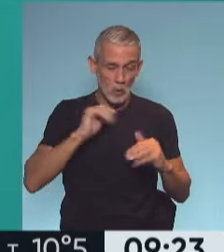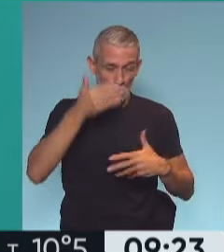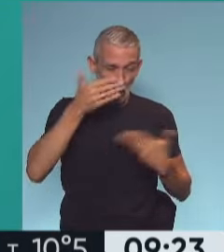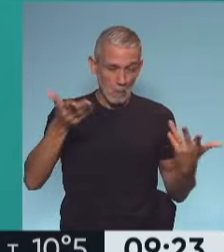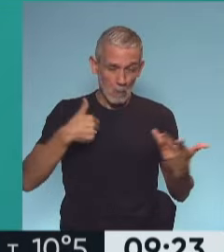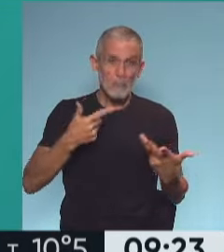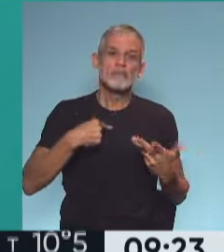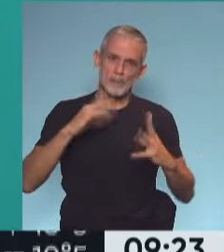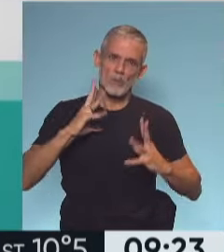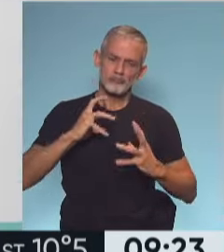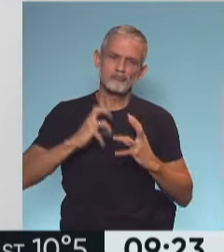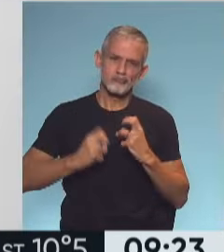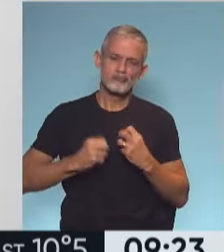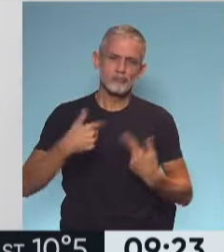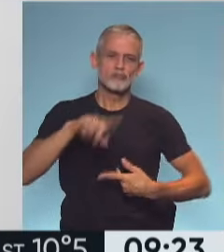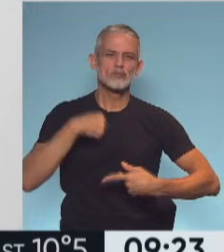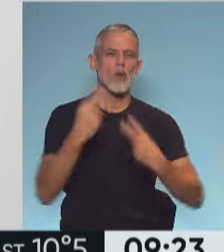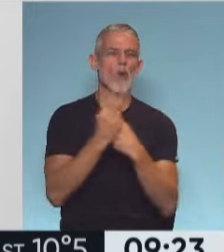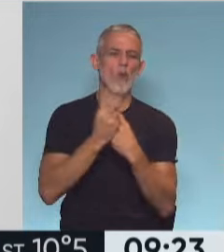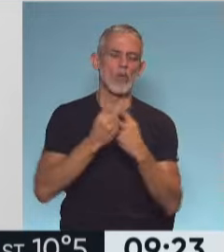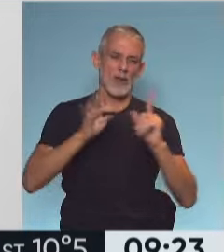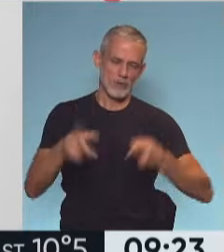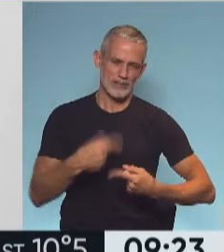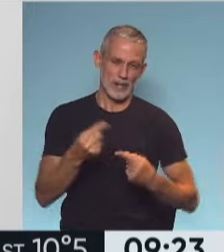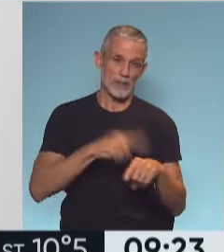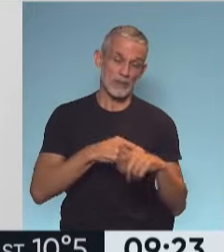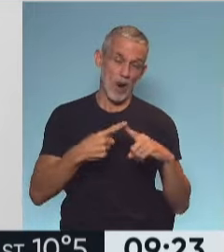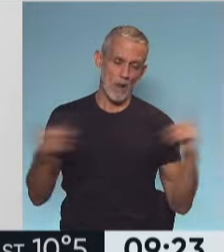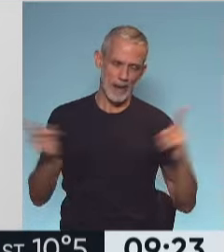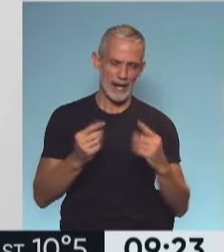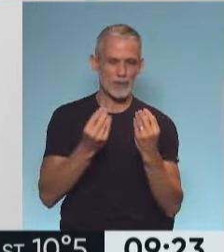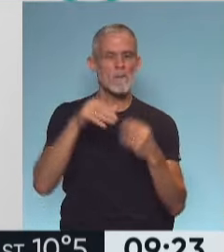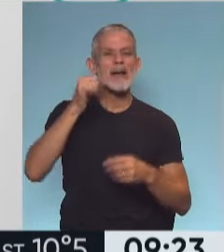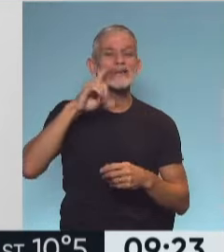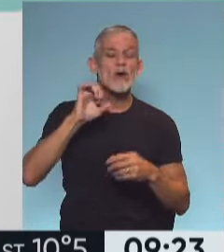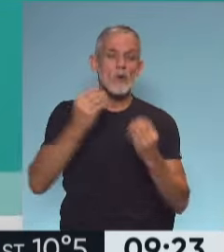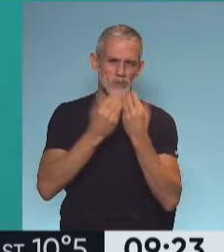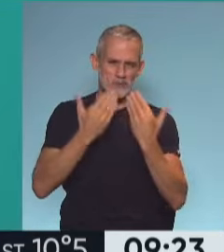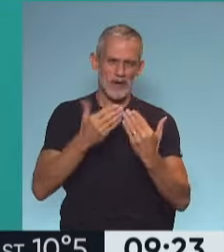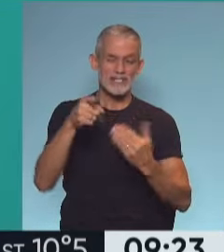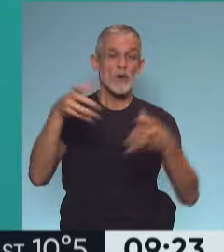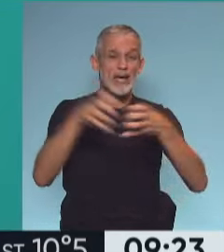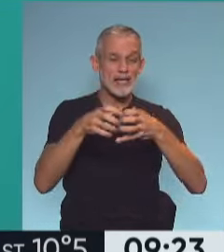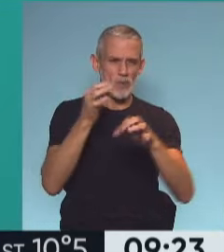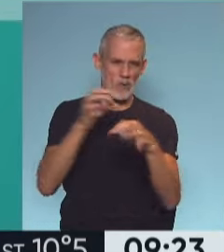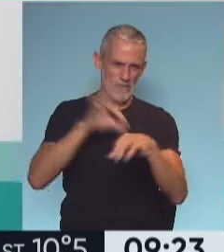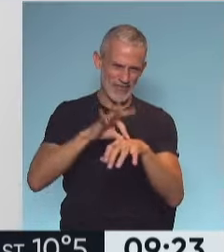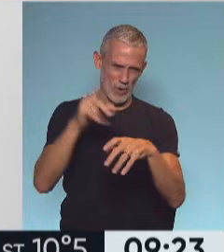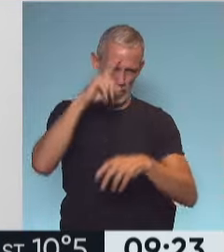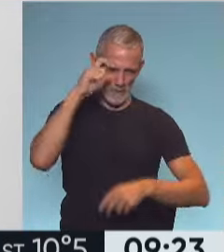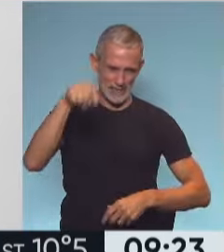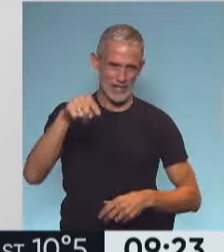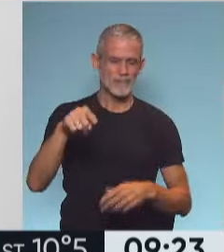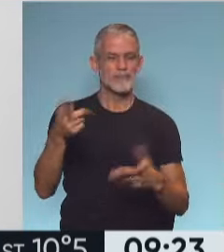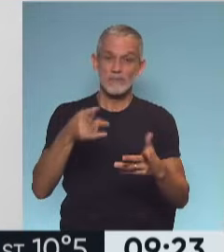y que nosotros tenemos que evitar que por supuesto se prolonguen en el tiempo. Marcelo, muchas gracias a vos y a todo el equipo del Hospital Posadas. No,